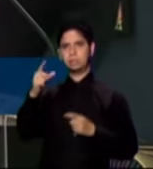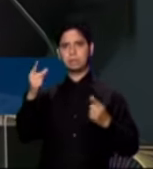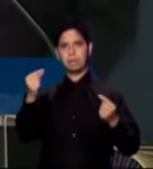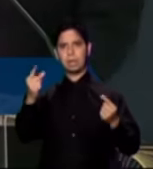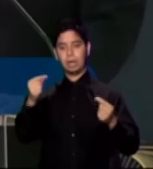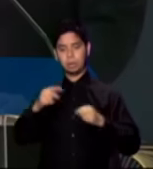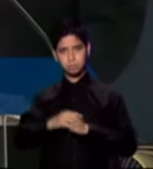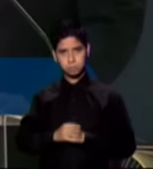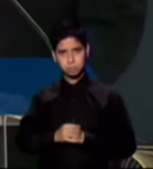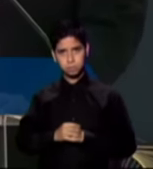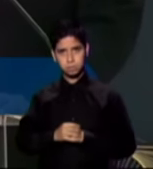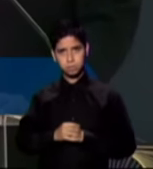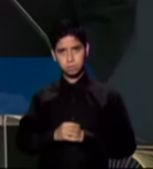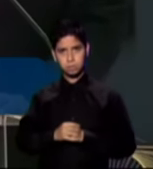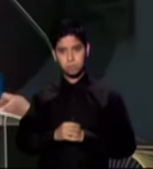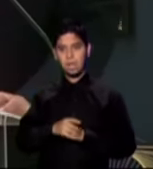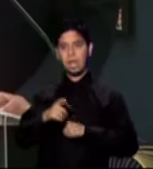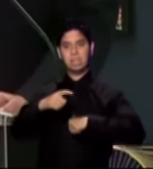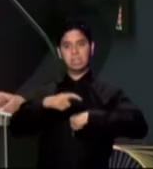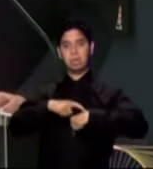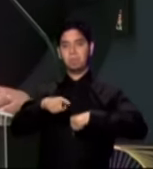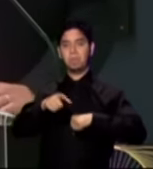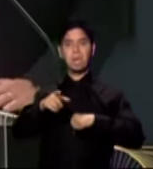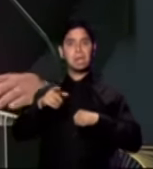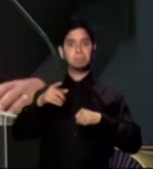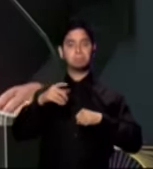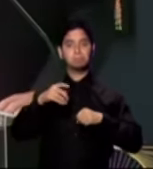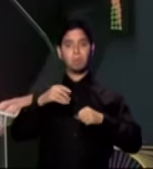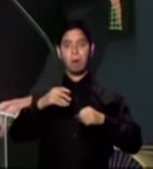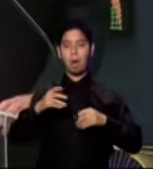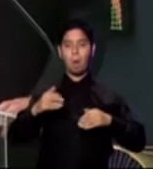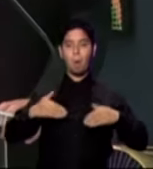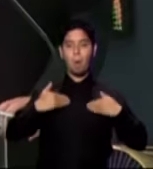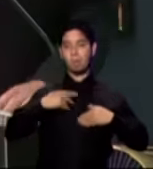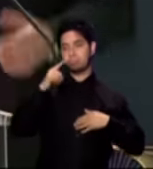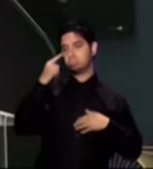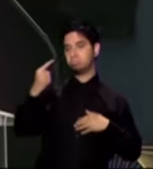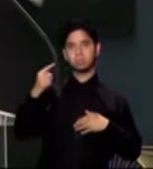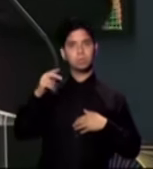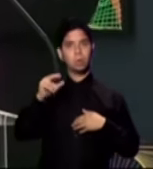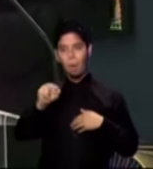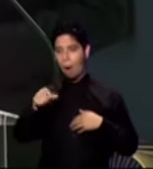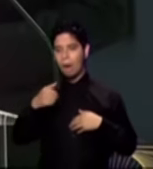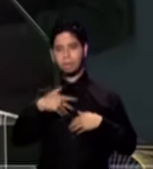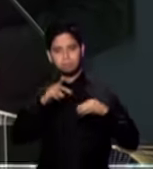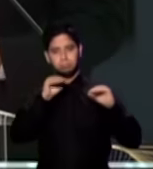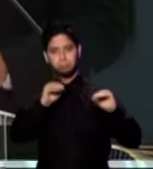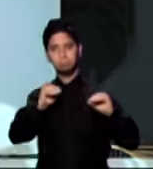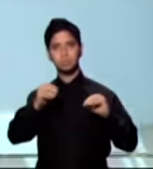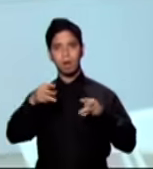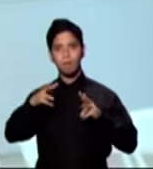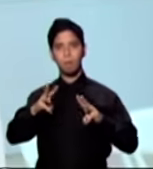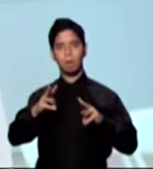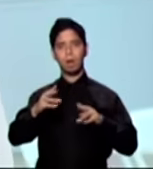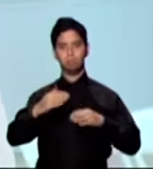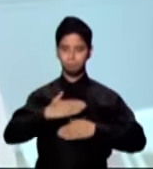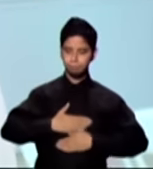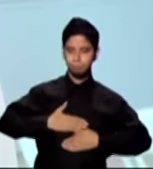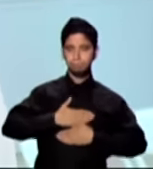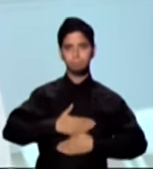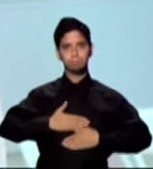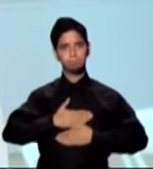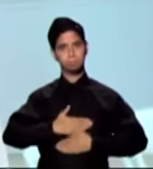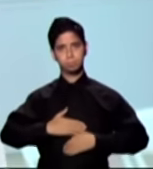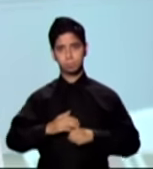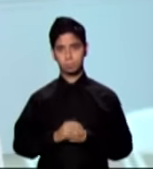Ocupa el espacio de ocio de los jóvenes. Se educan en ese espacio de una manera divertida. Nosotros trabajamos los